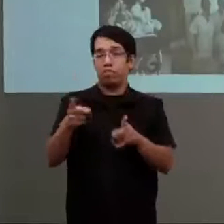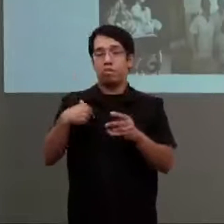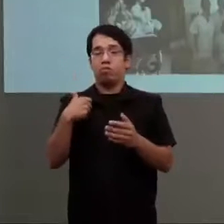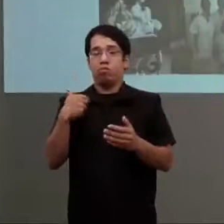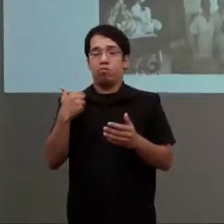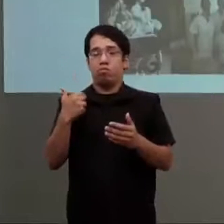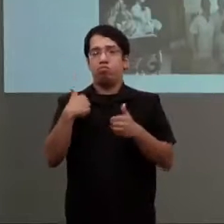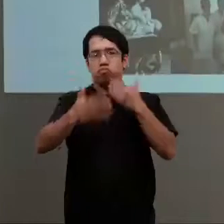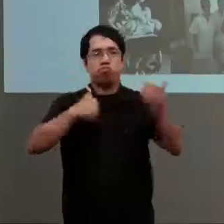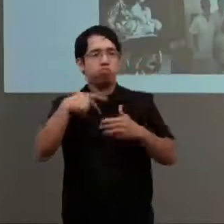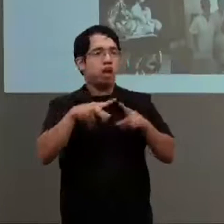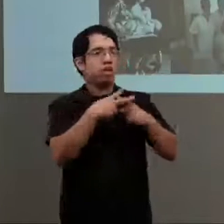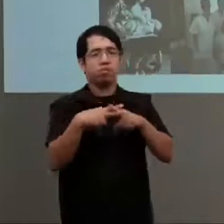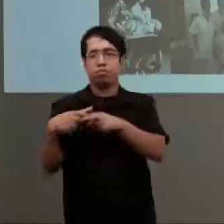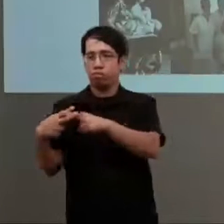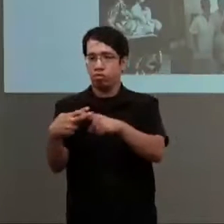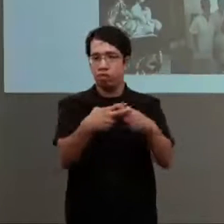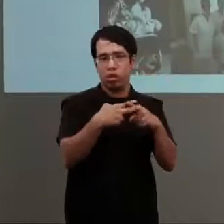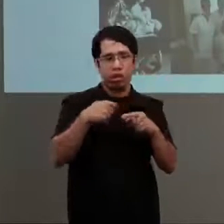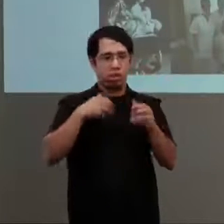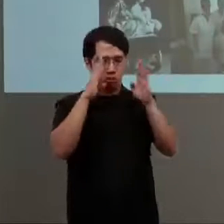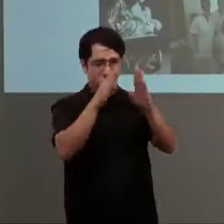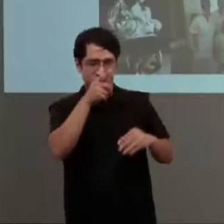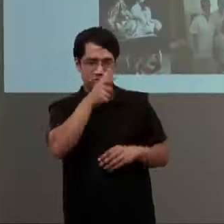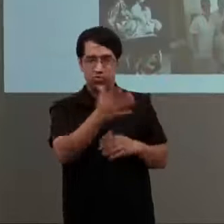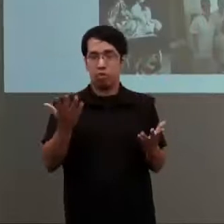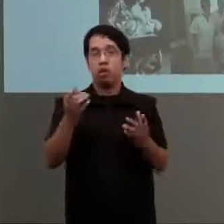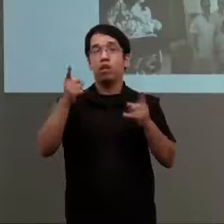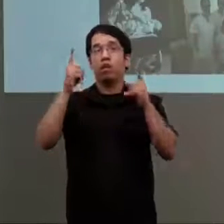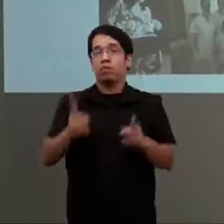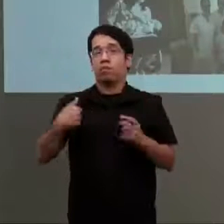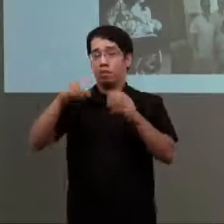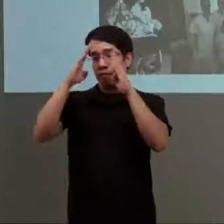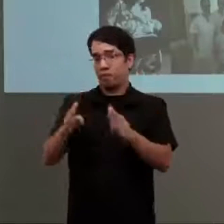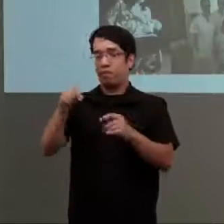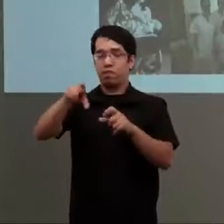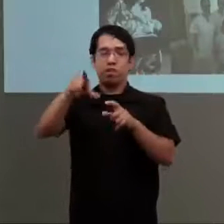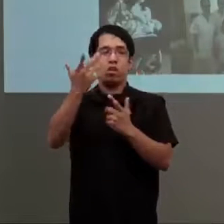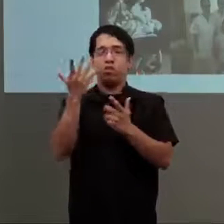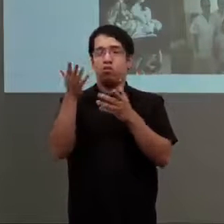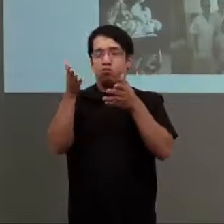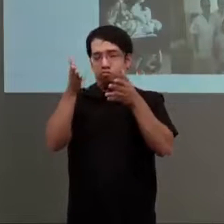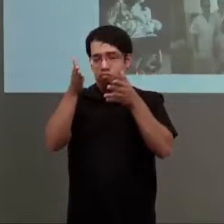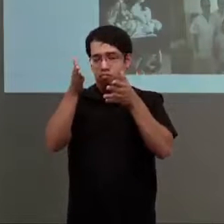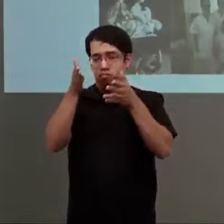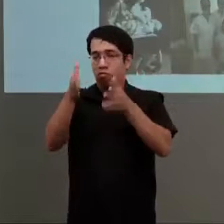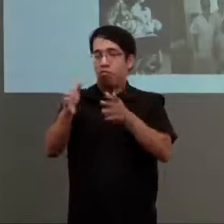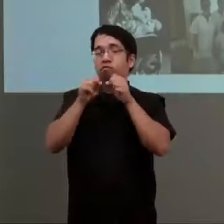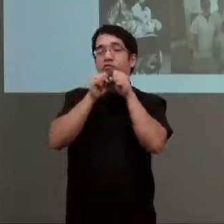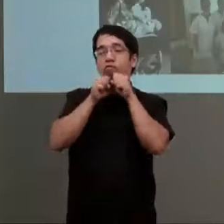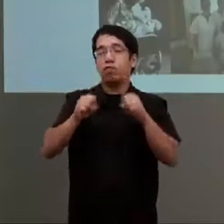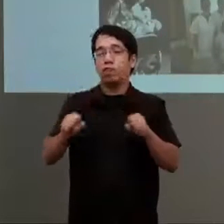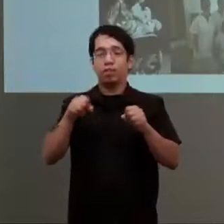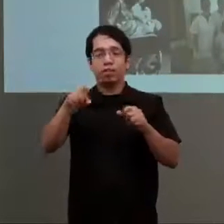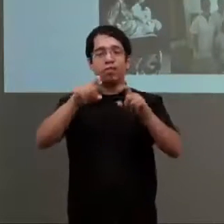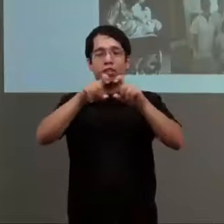es otra de atención directa, y el segundo eje que es el énfasis y el foco de la creación de la secretaría, que tiene que ver